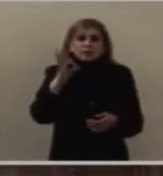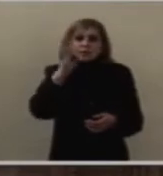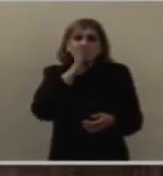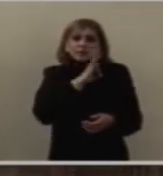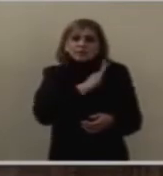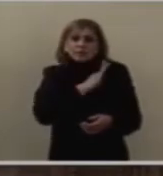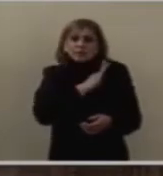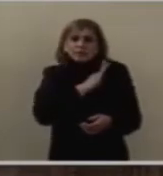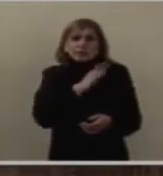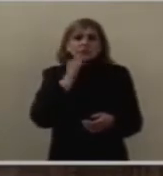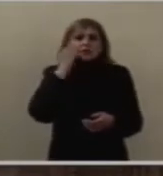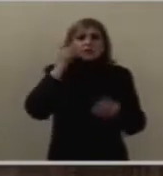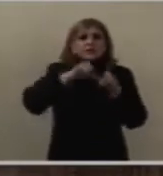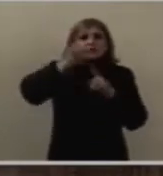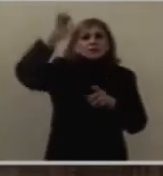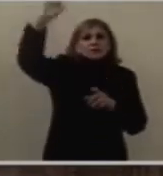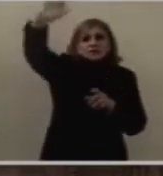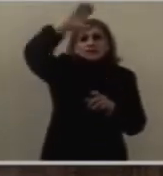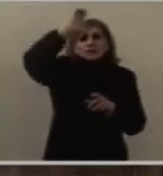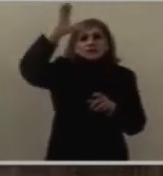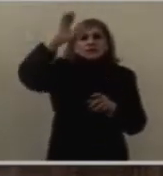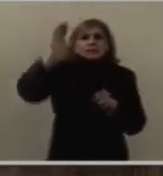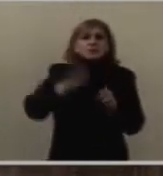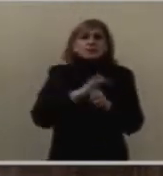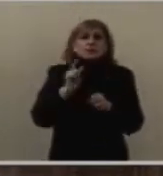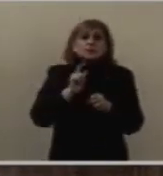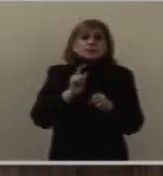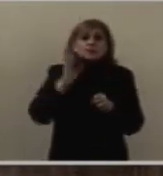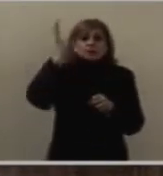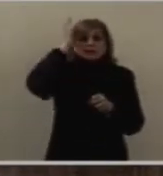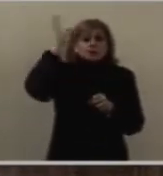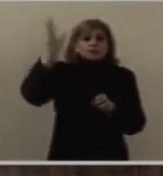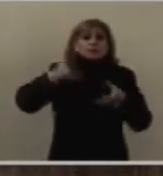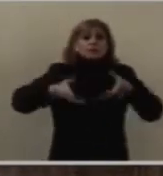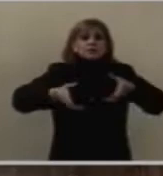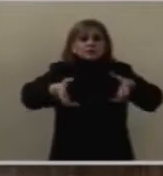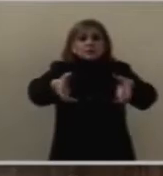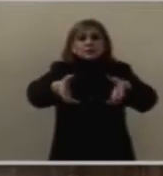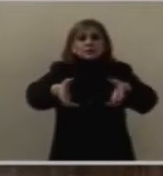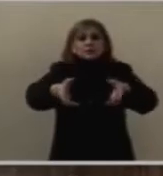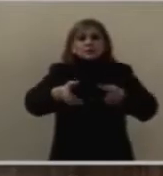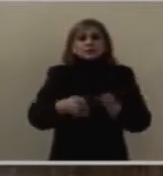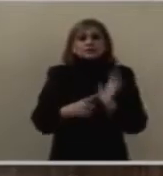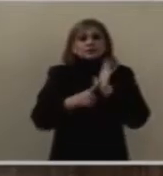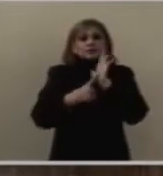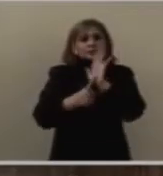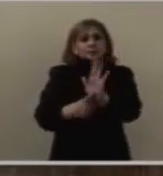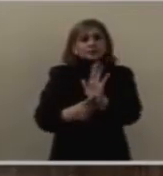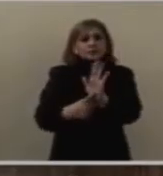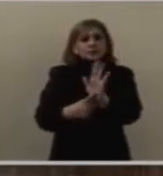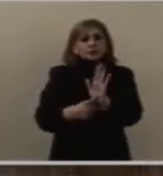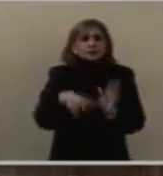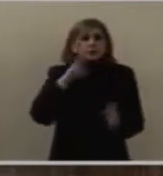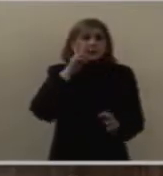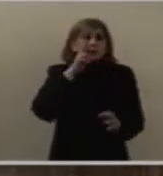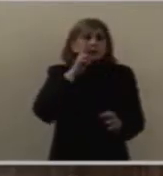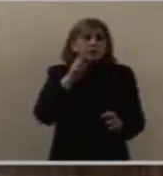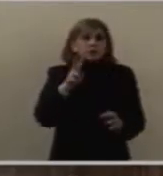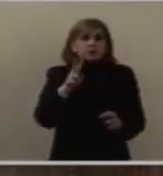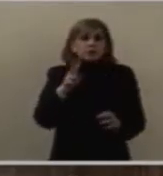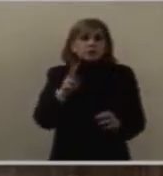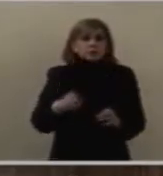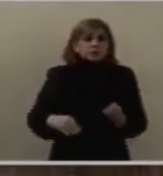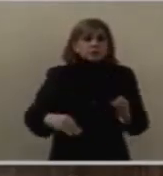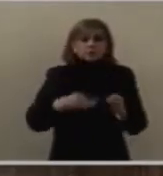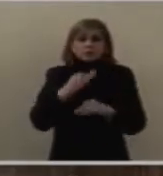porque Cristo señala un camino que a primera vista para nadie es